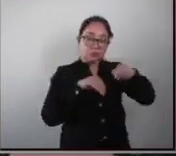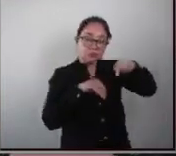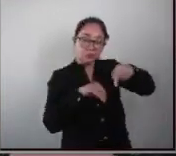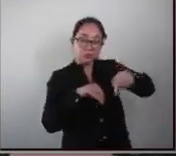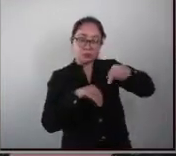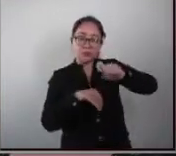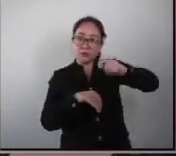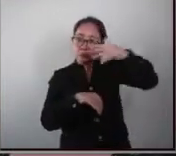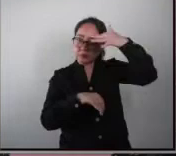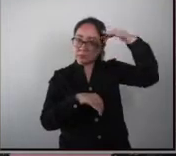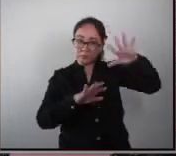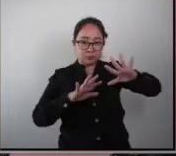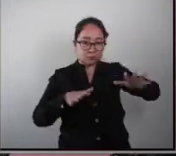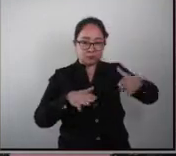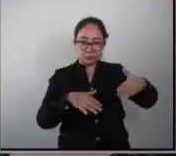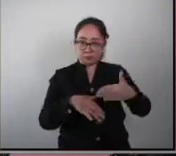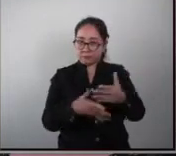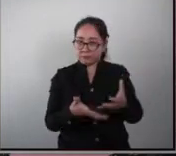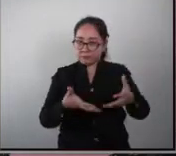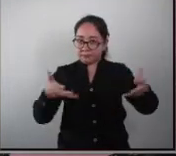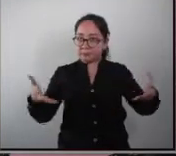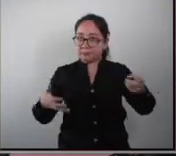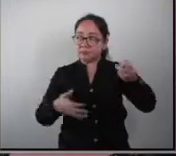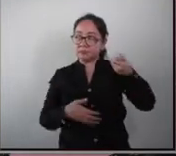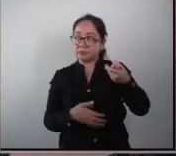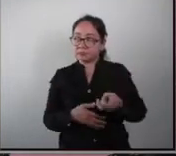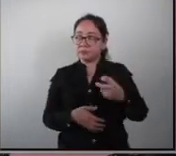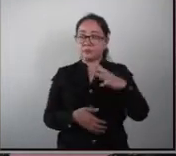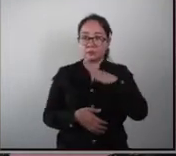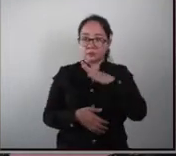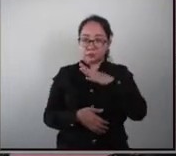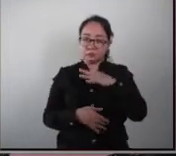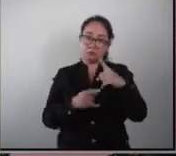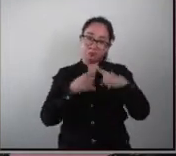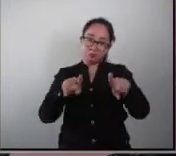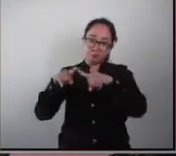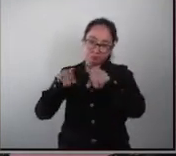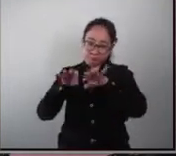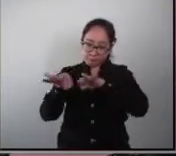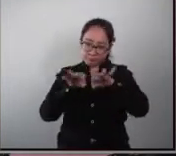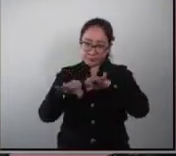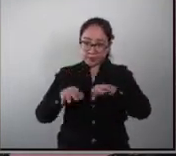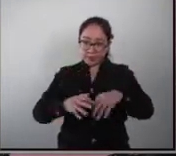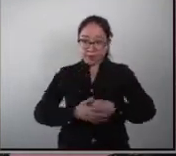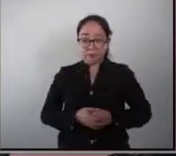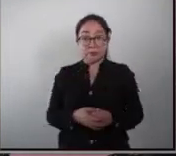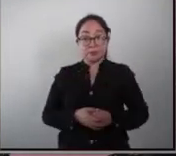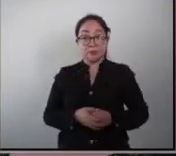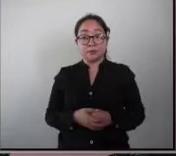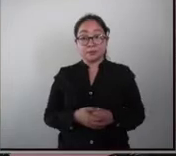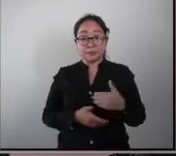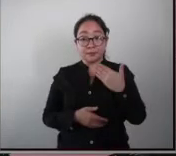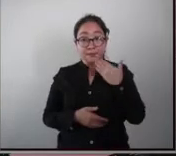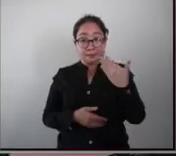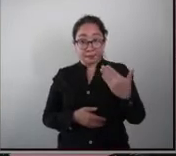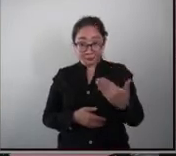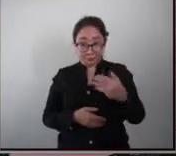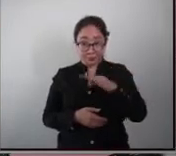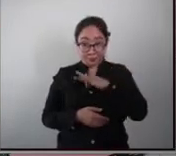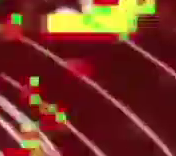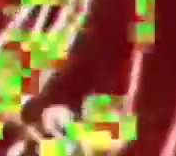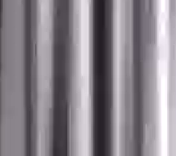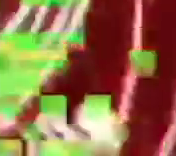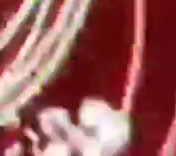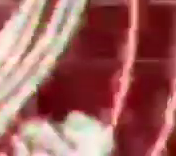adulta y en esas también se hacen otros tipos de trabajo ok ¿podemos ir al cuarto de adultos? si